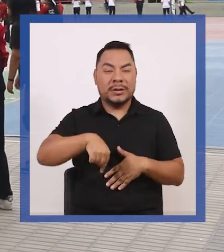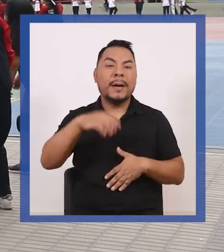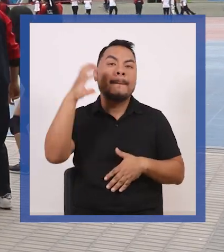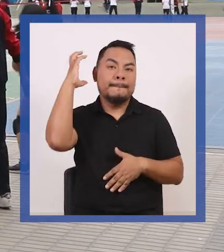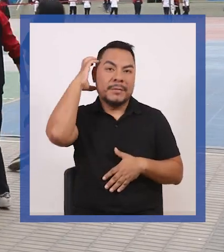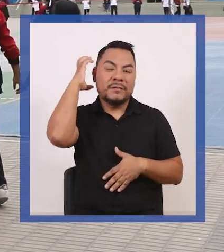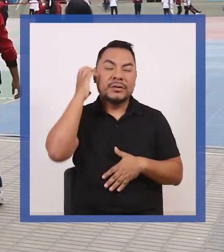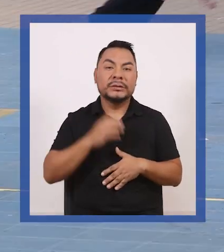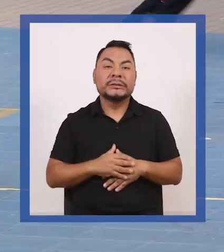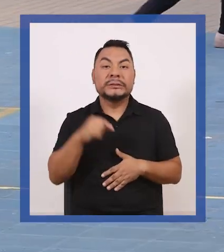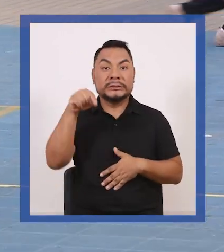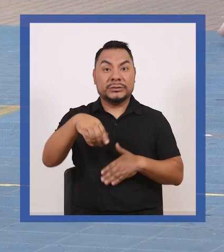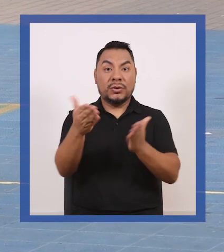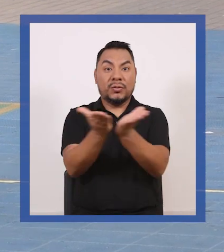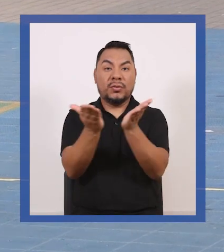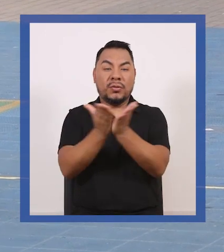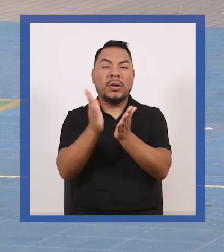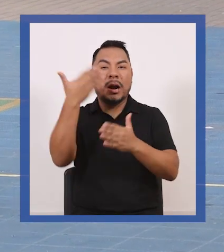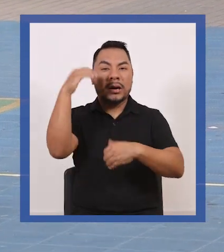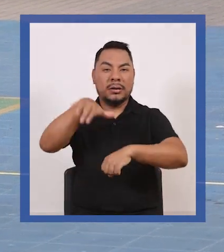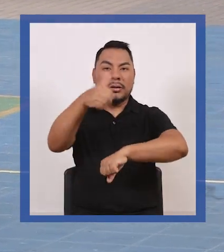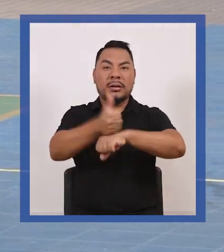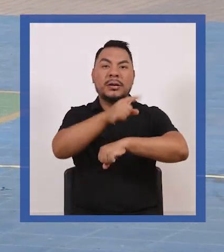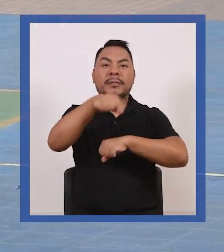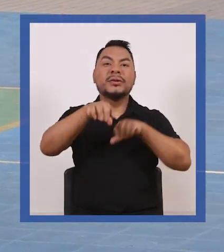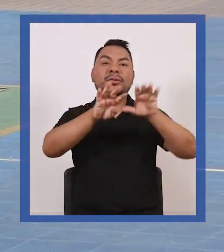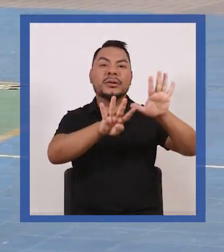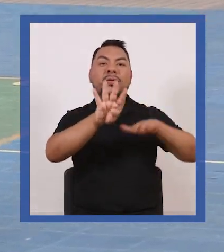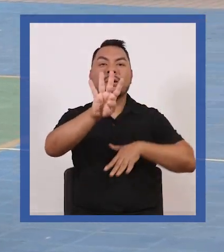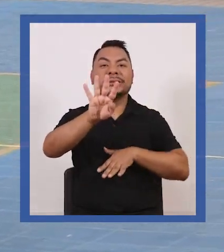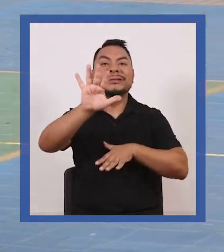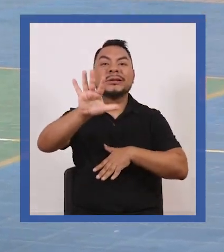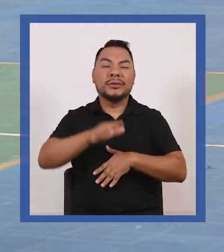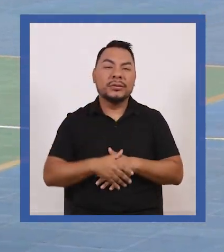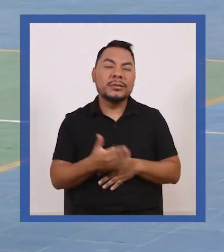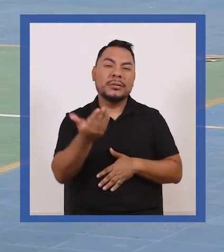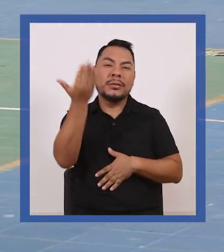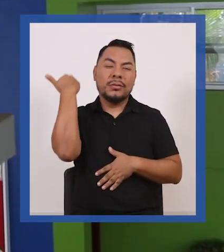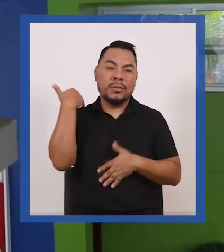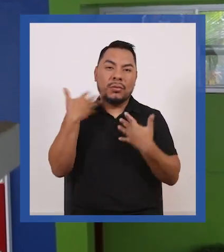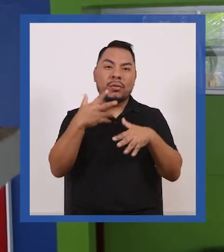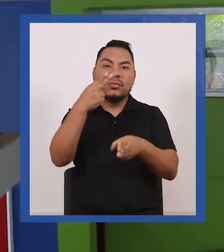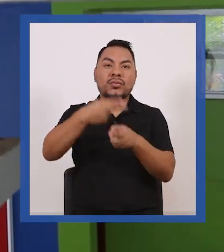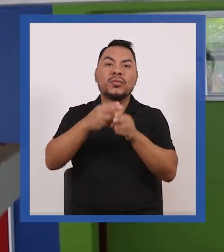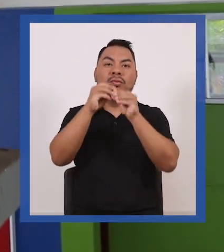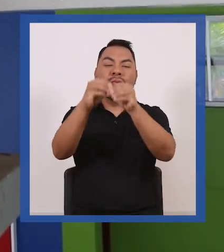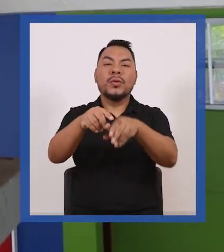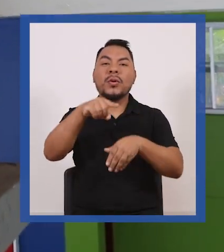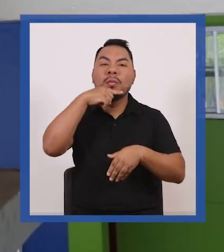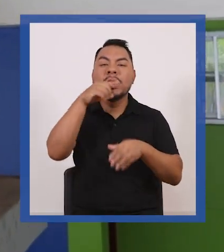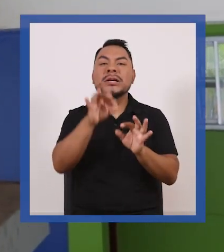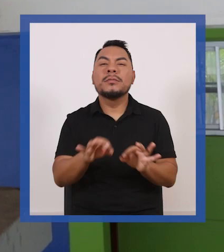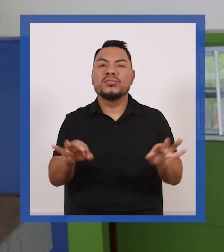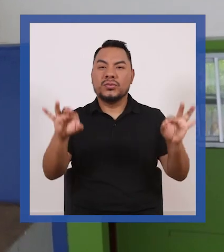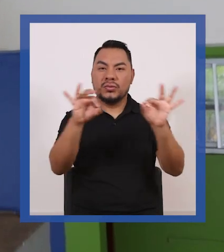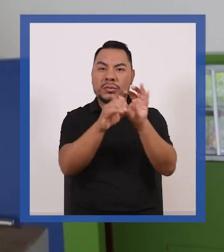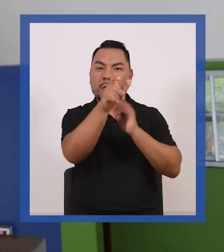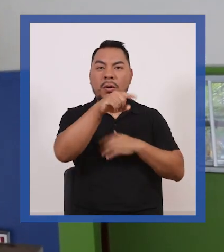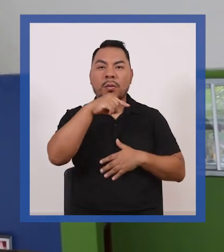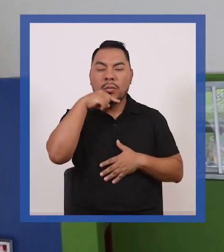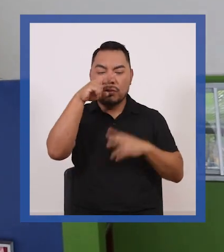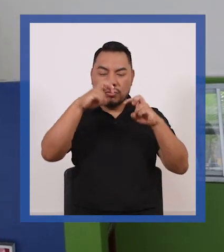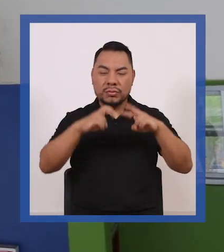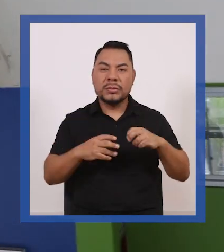en Miraflores. Esta institución se fundó en 1945 y lleva el nombre de una importante